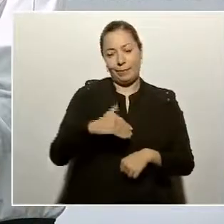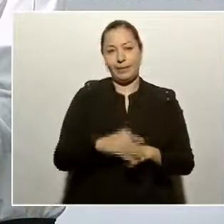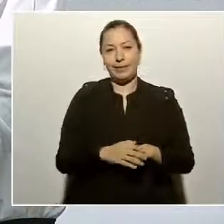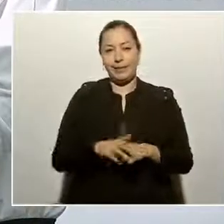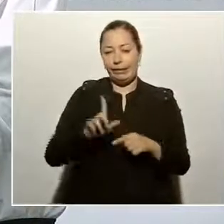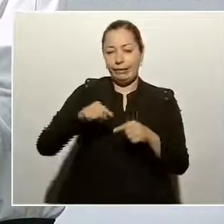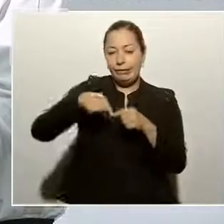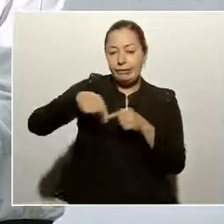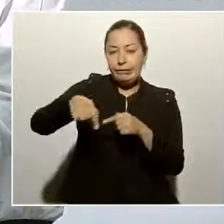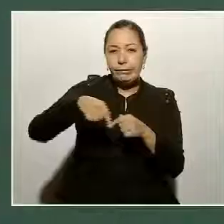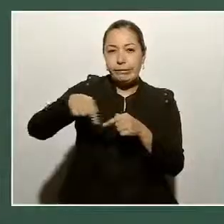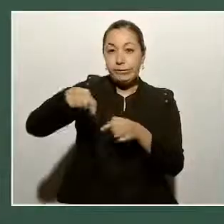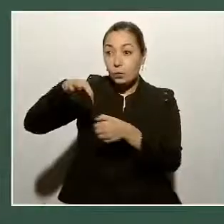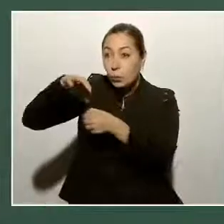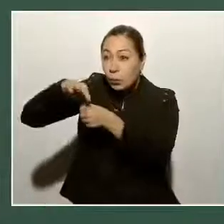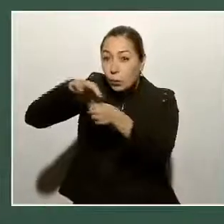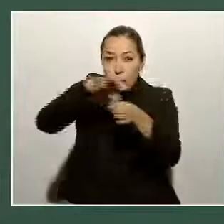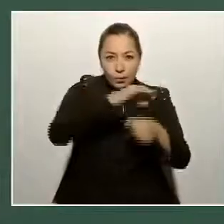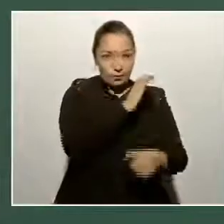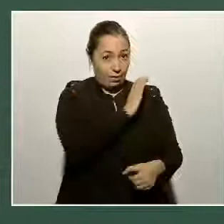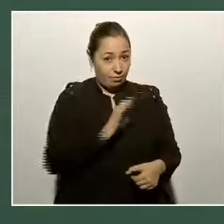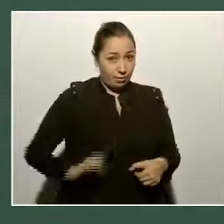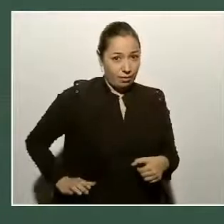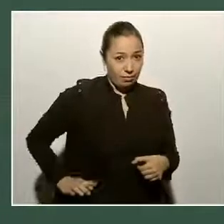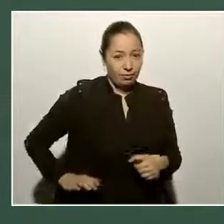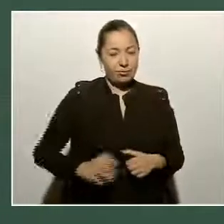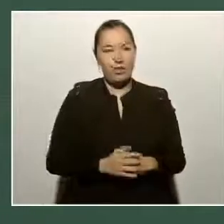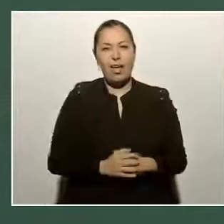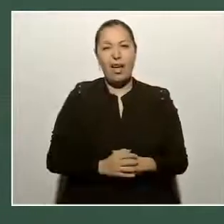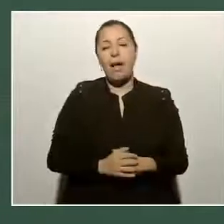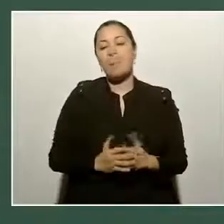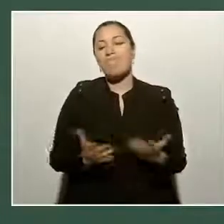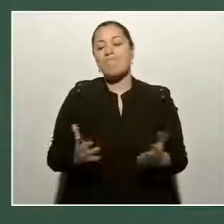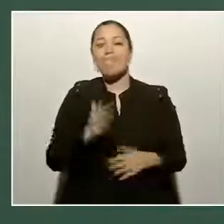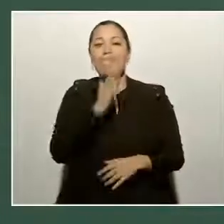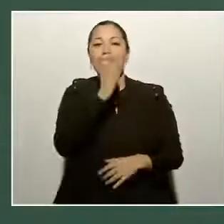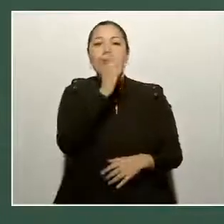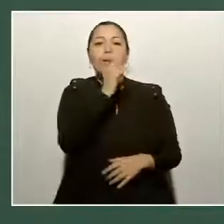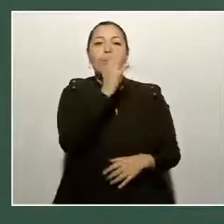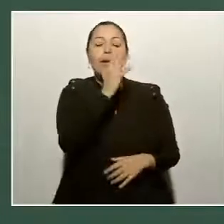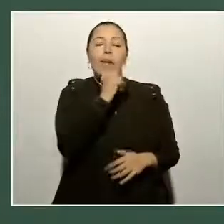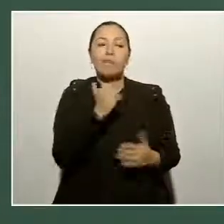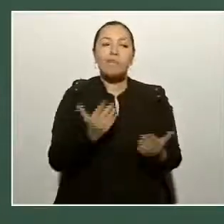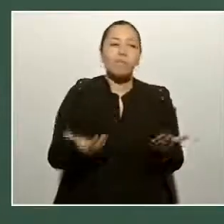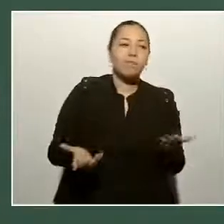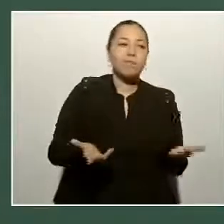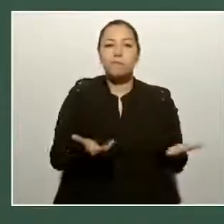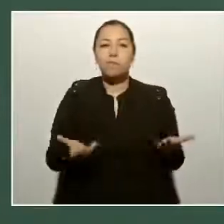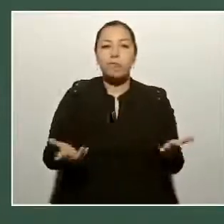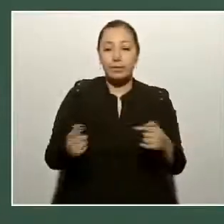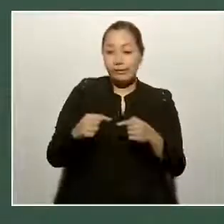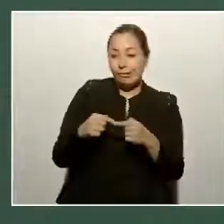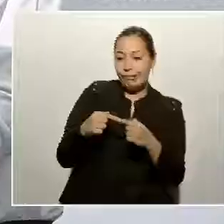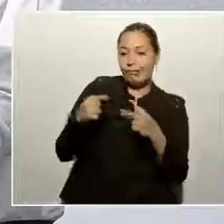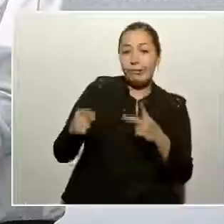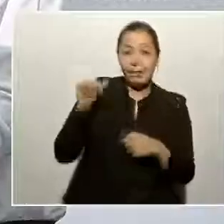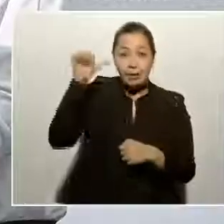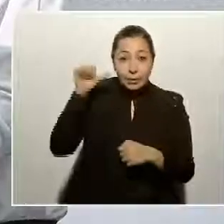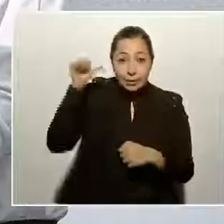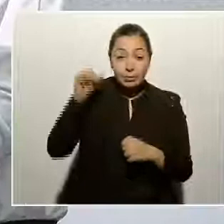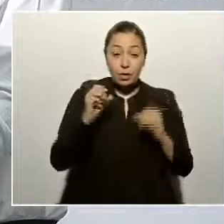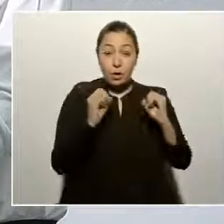electoral y no podemos en abril ni en mayo